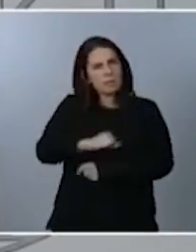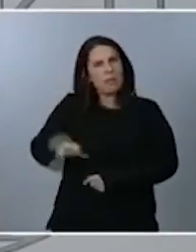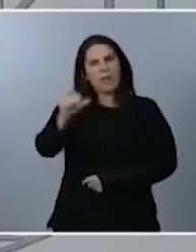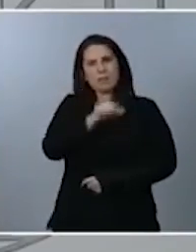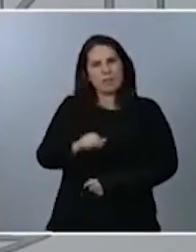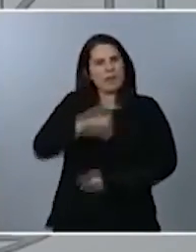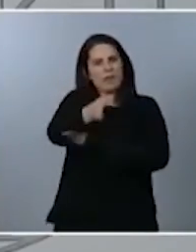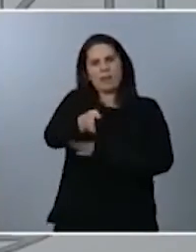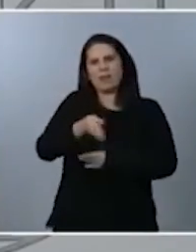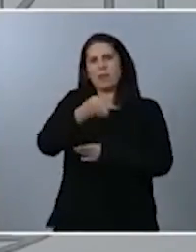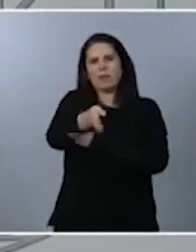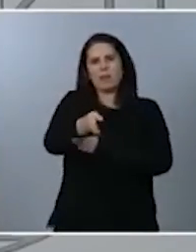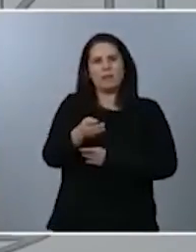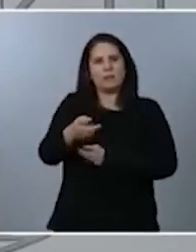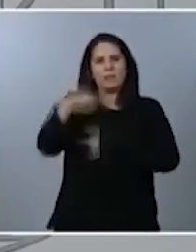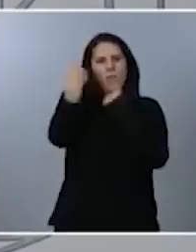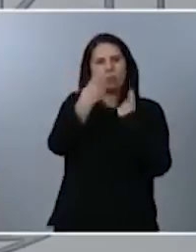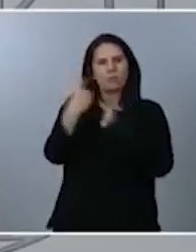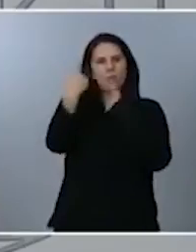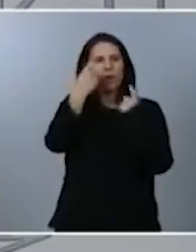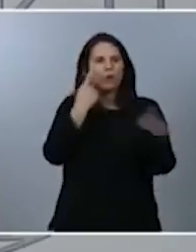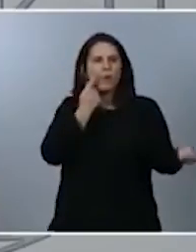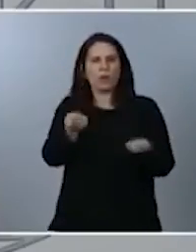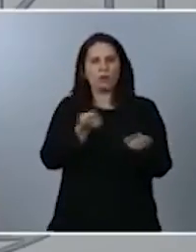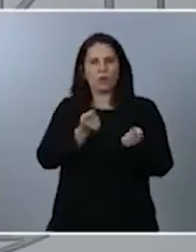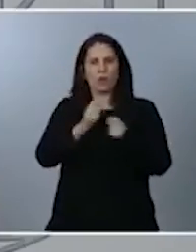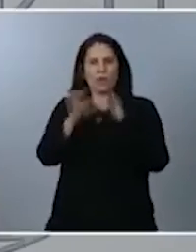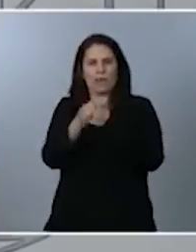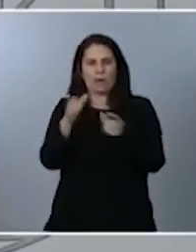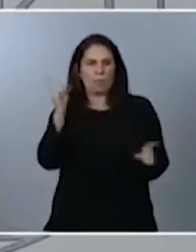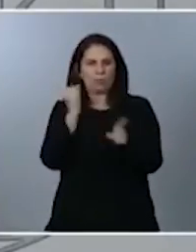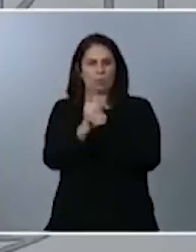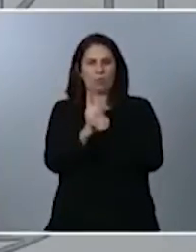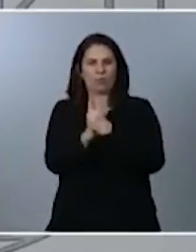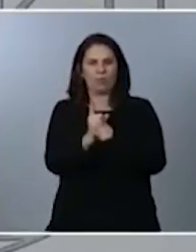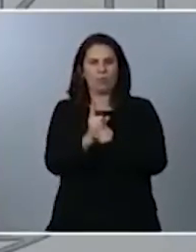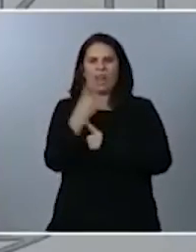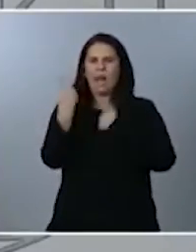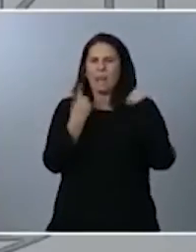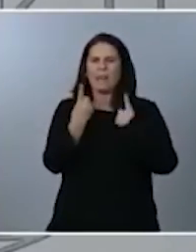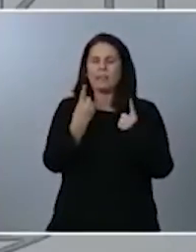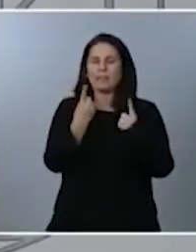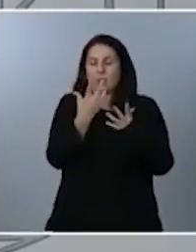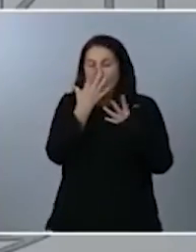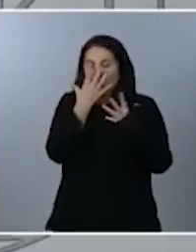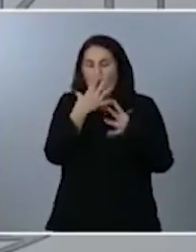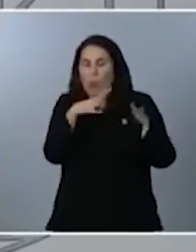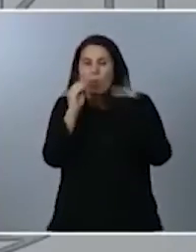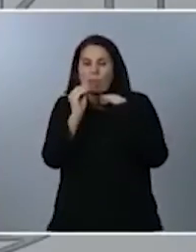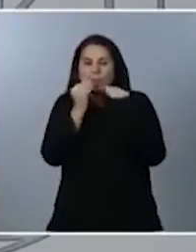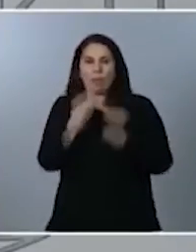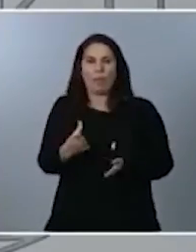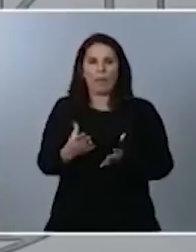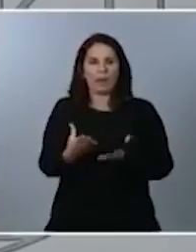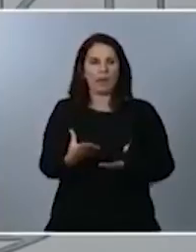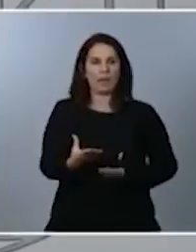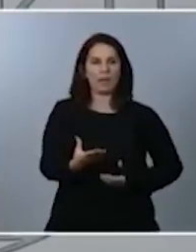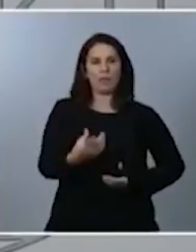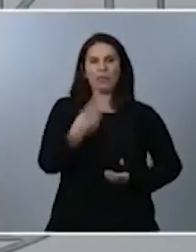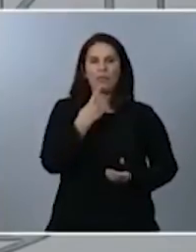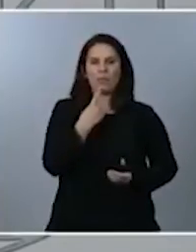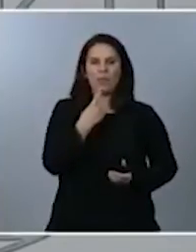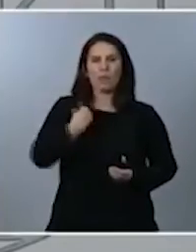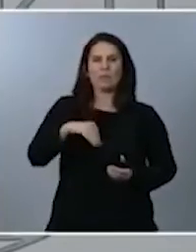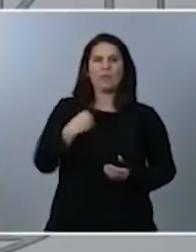oposición. Yo hay veces que no comprendo bien qué es lo que se quiere transmitir cuando se dice que el presidente no va a